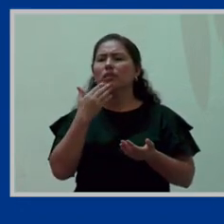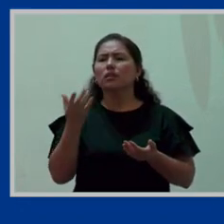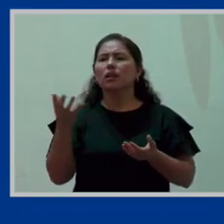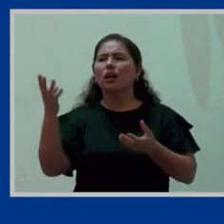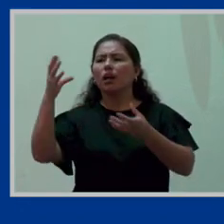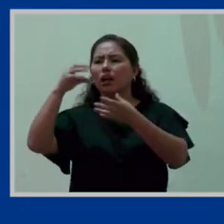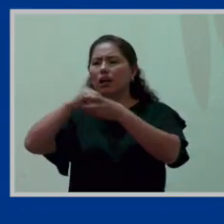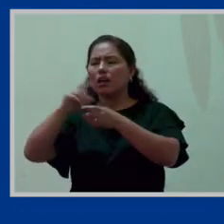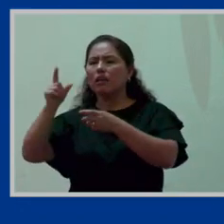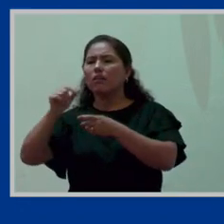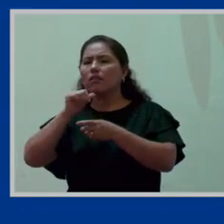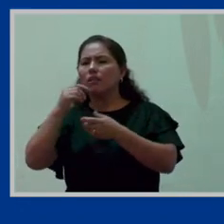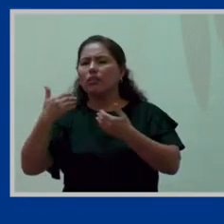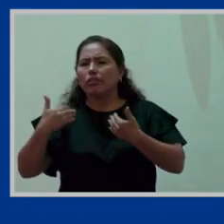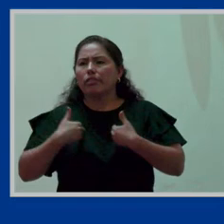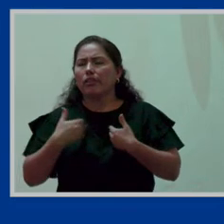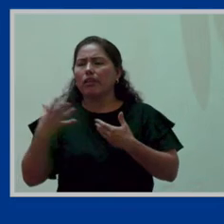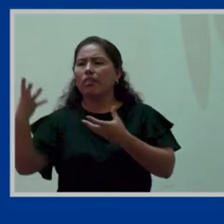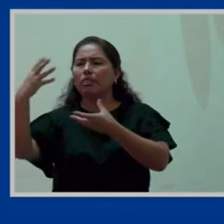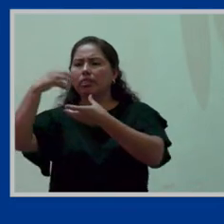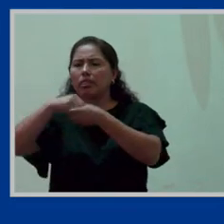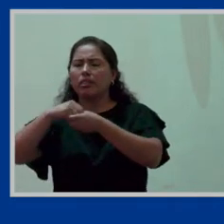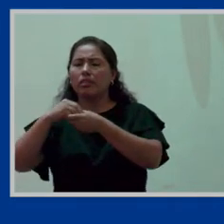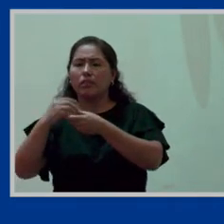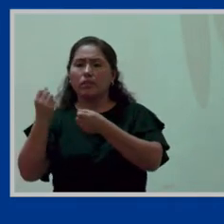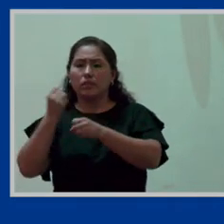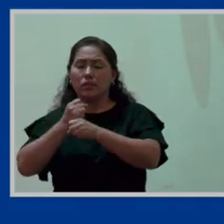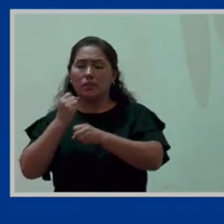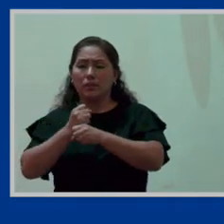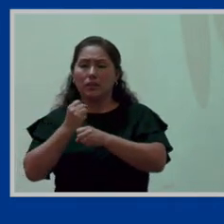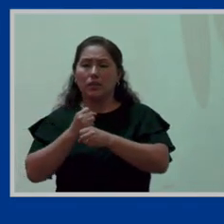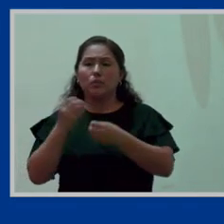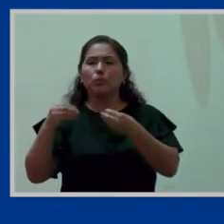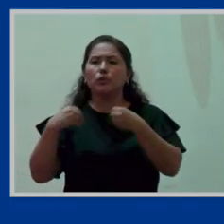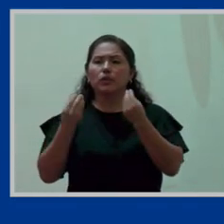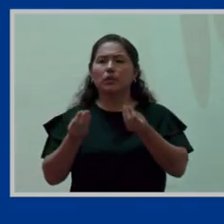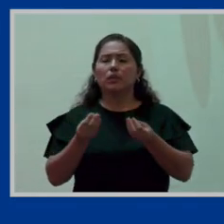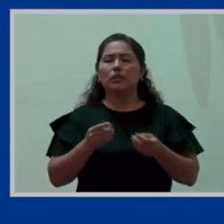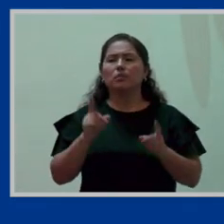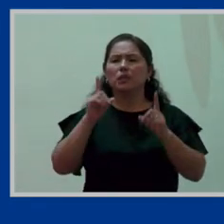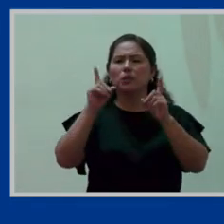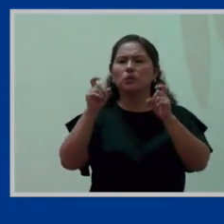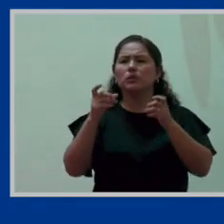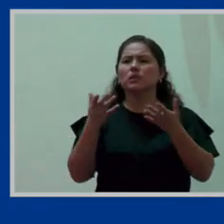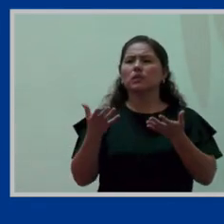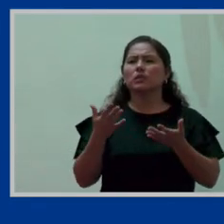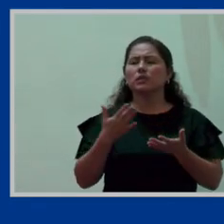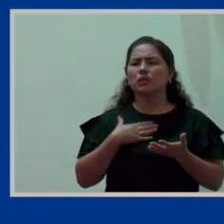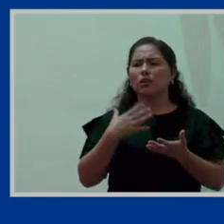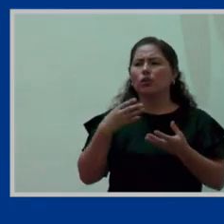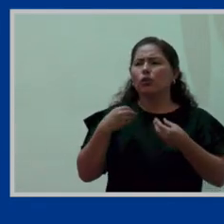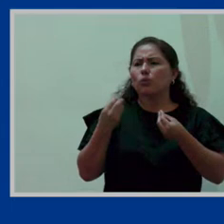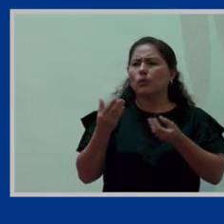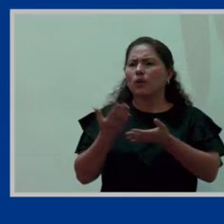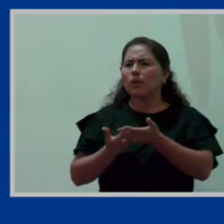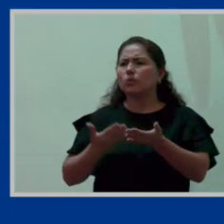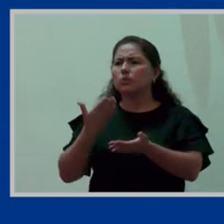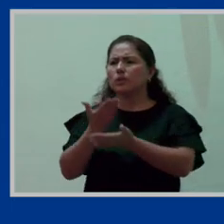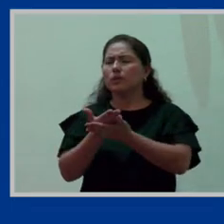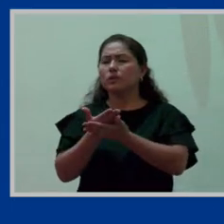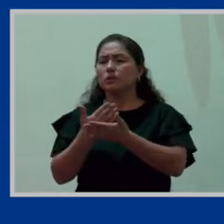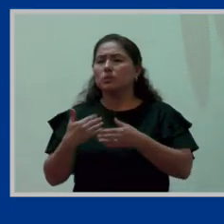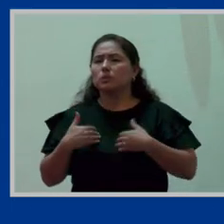aquellas que no tienen vínculo laboral porque la pregunta es ¿qué argumento jurídicamente válido